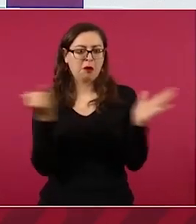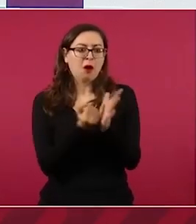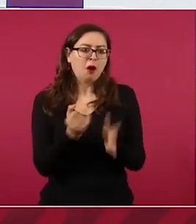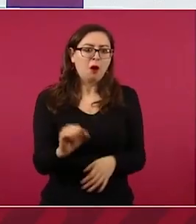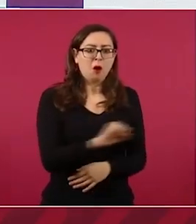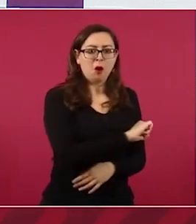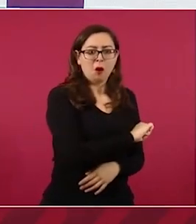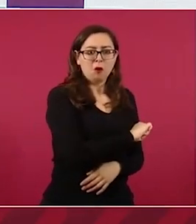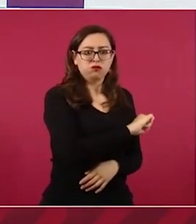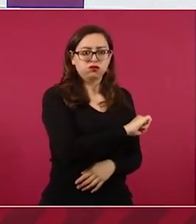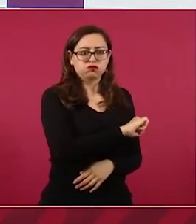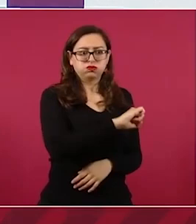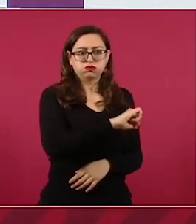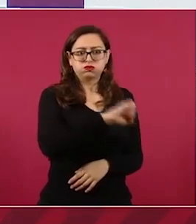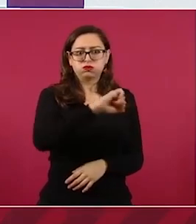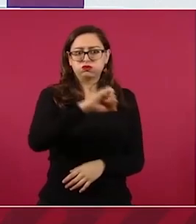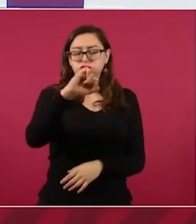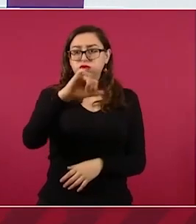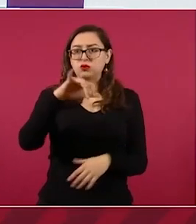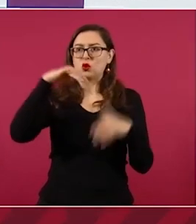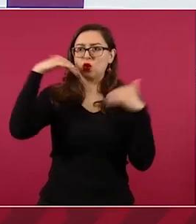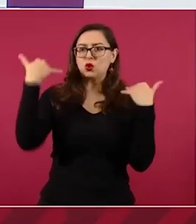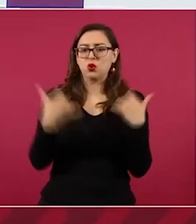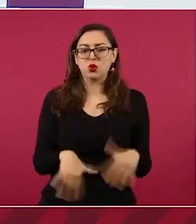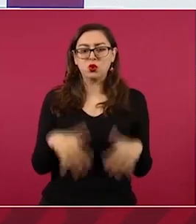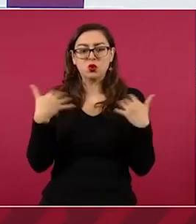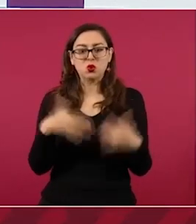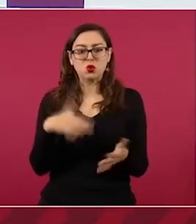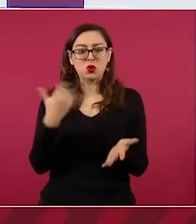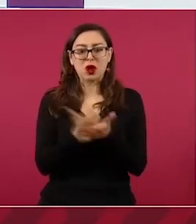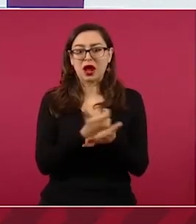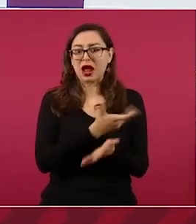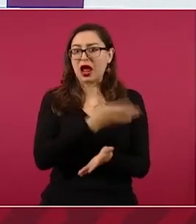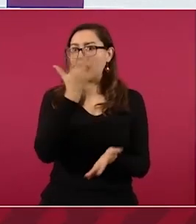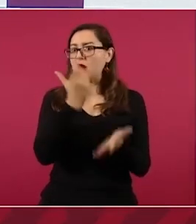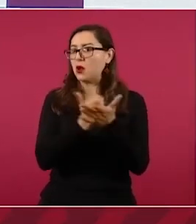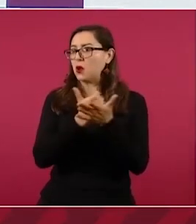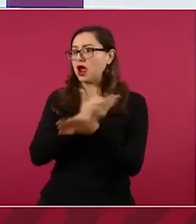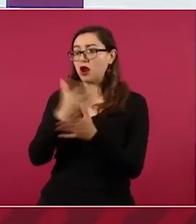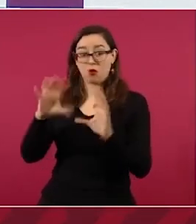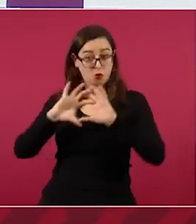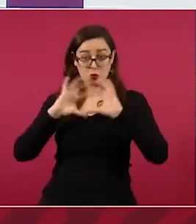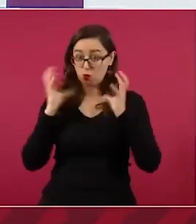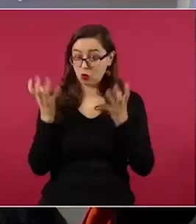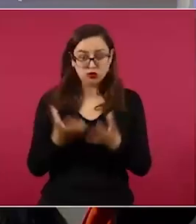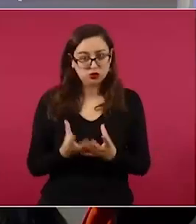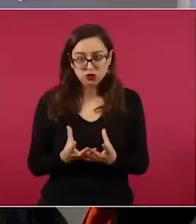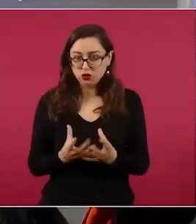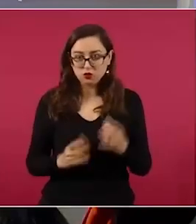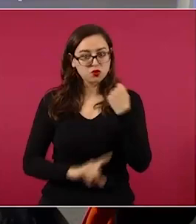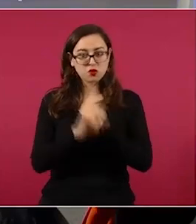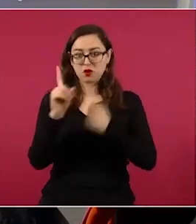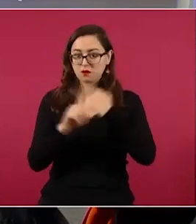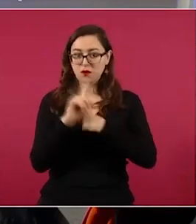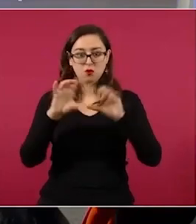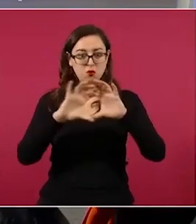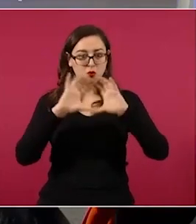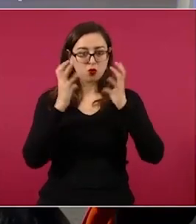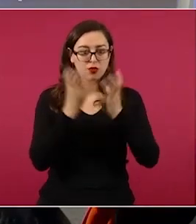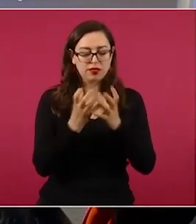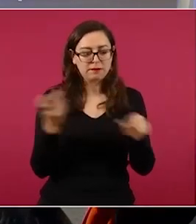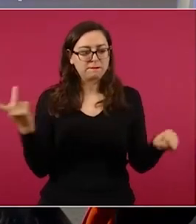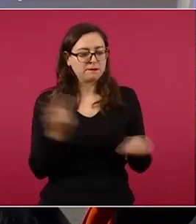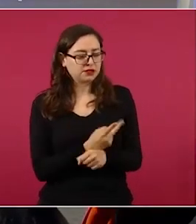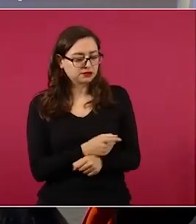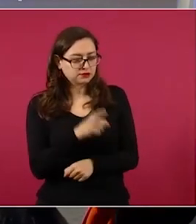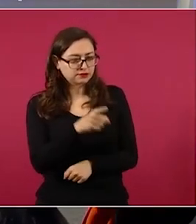del petróleo crudo, que llegó a estar hasta a más de 100 dólares el